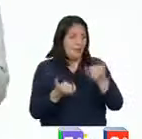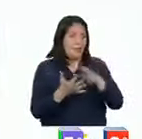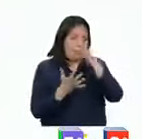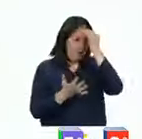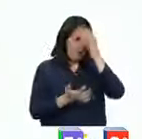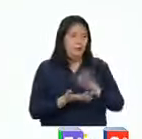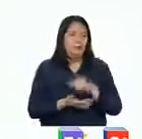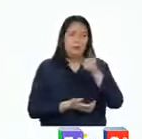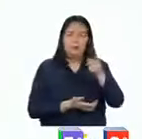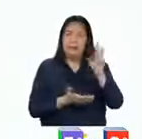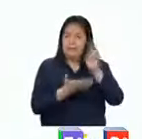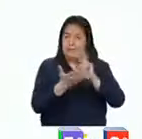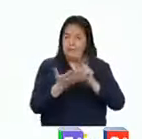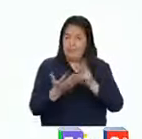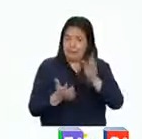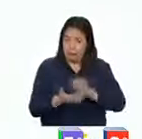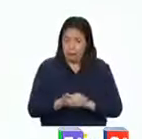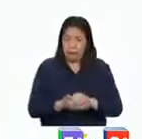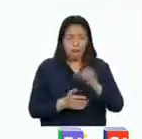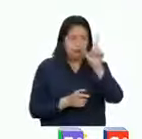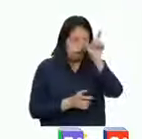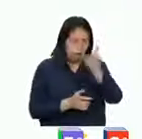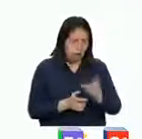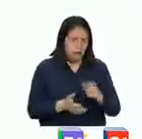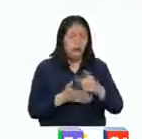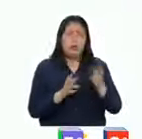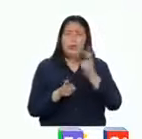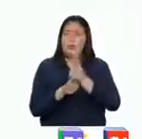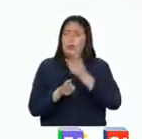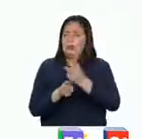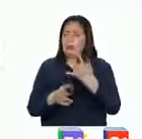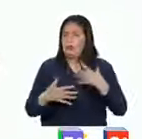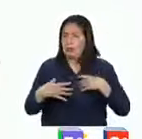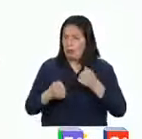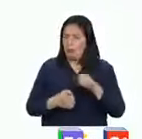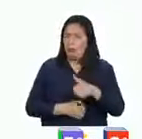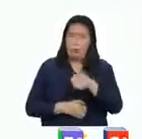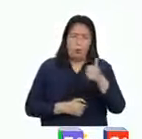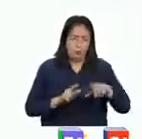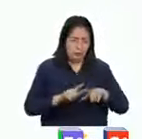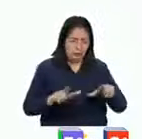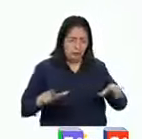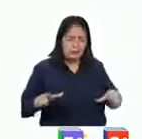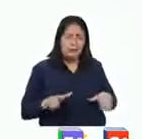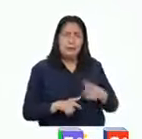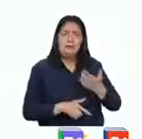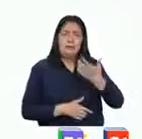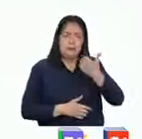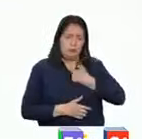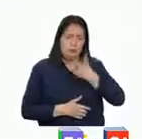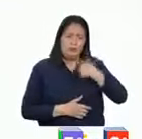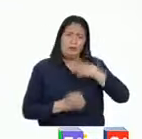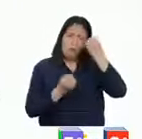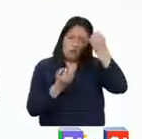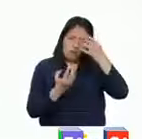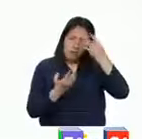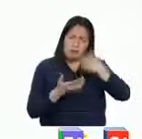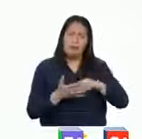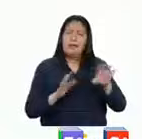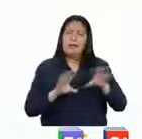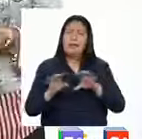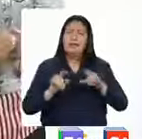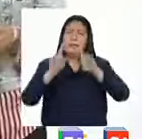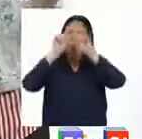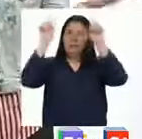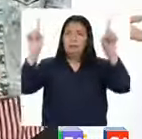día de hoy. La lectura de textos relacionados con el cuidado de su salud o del espacio personal les permitirá tener información para elaborar